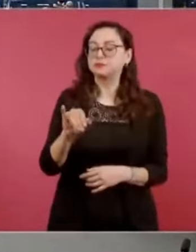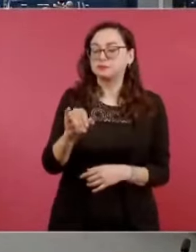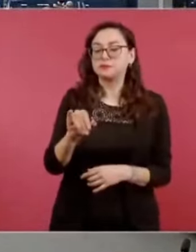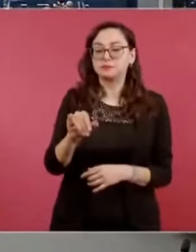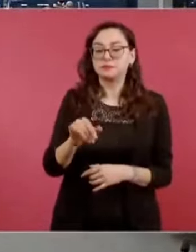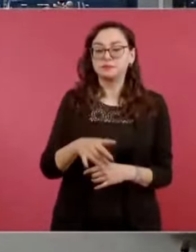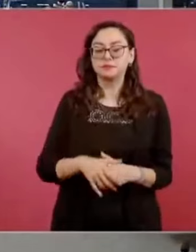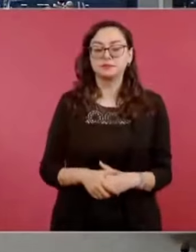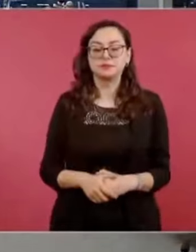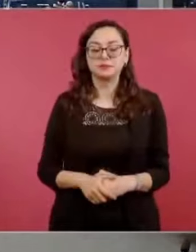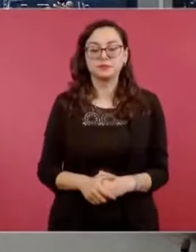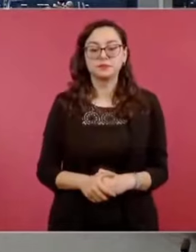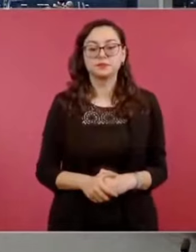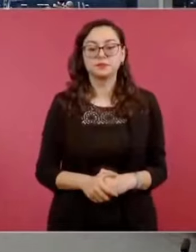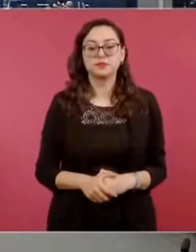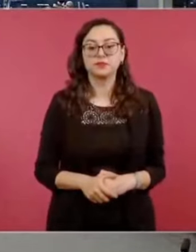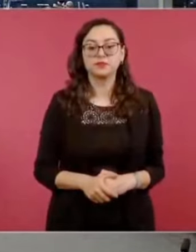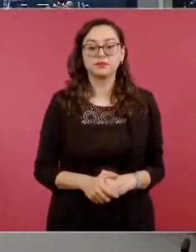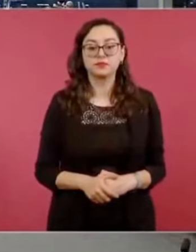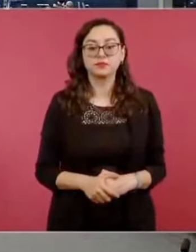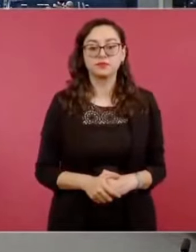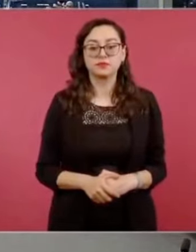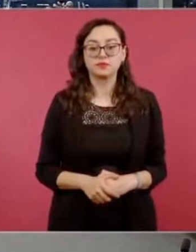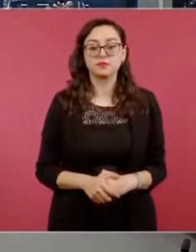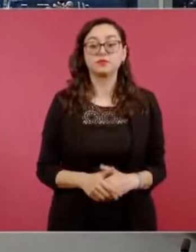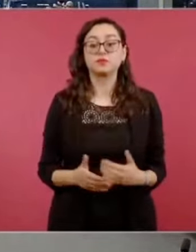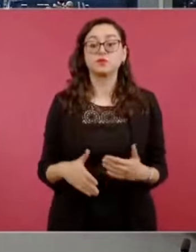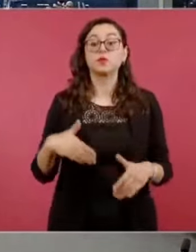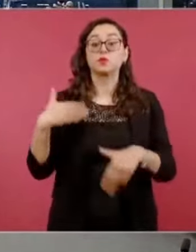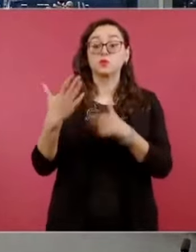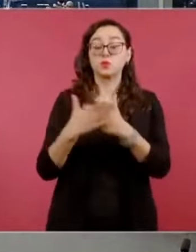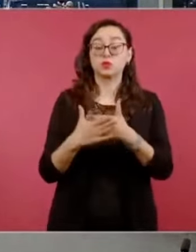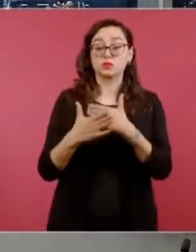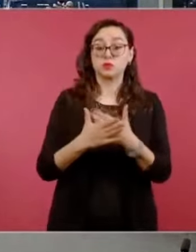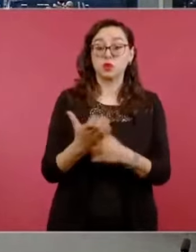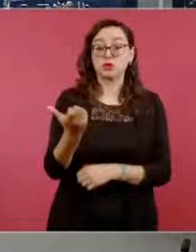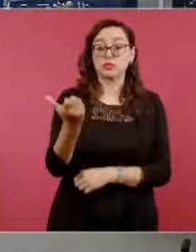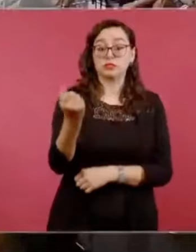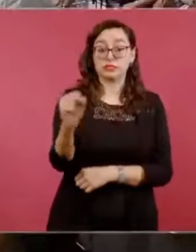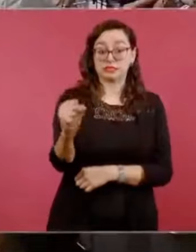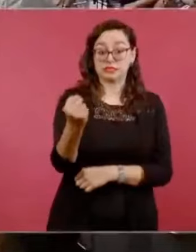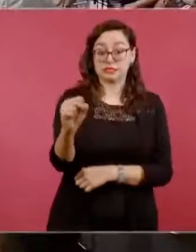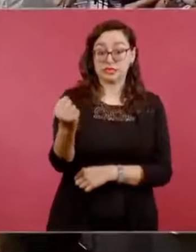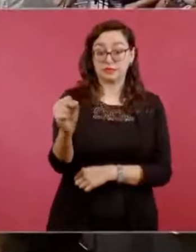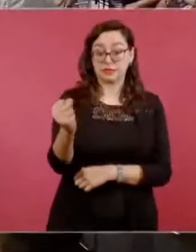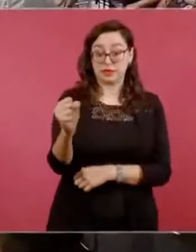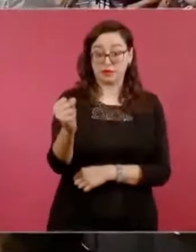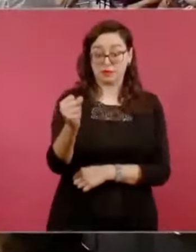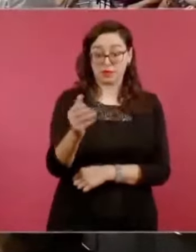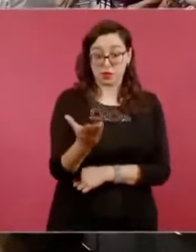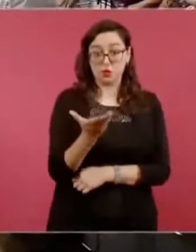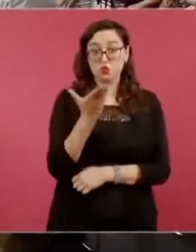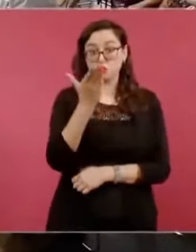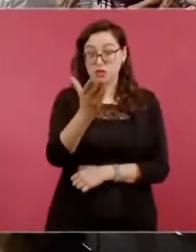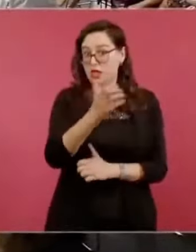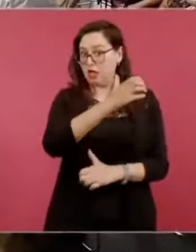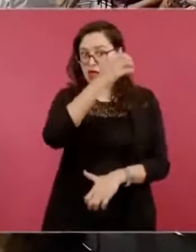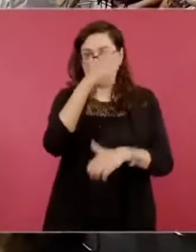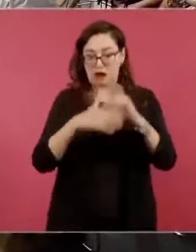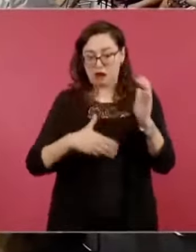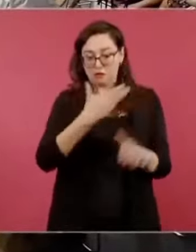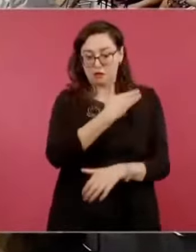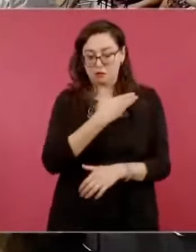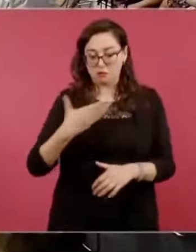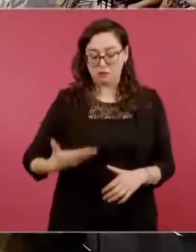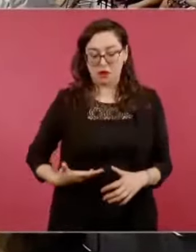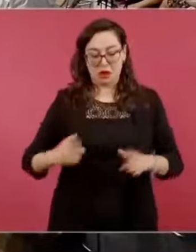En septiembre, ¿cómo se ve el ciudadano Andrés Manuel López Obrador al siguiente día de dejar su encargo, ya